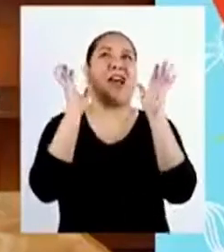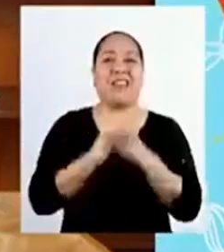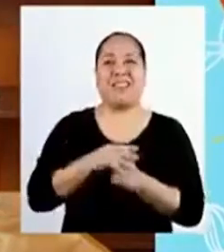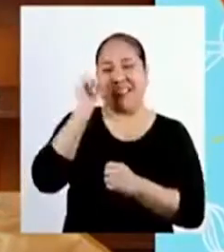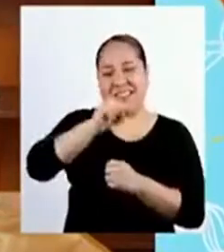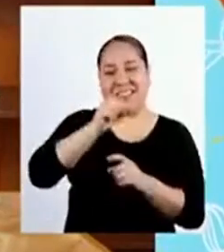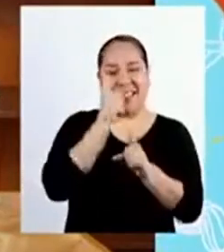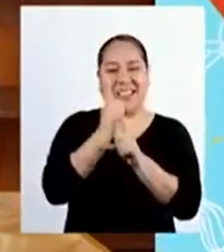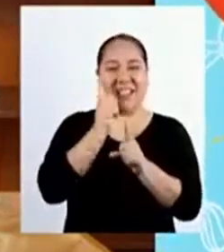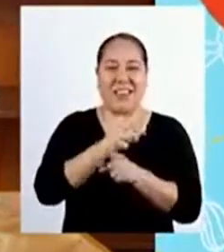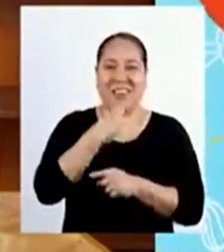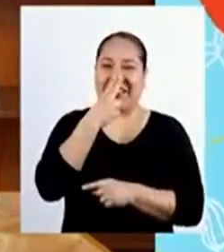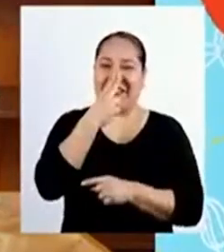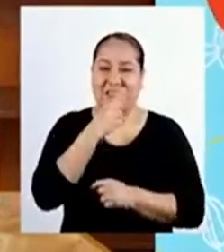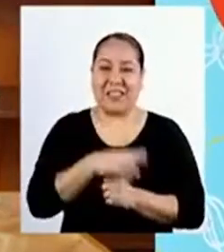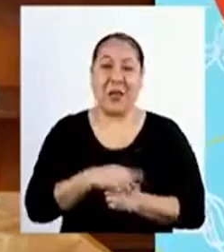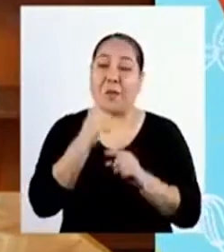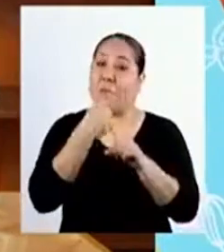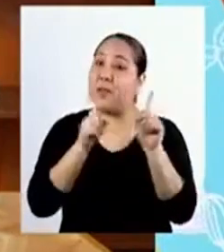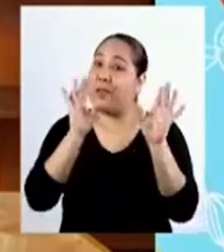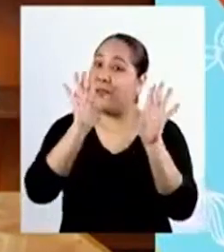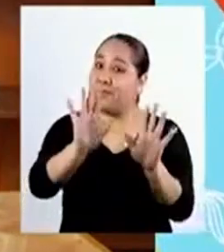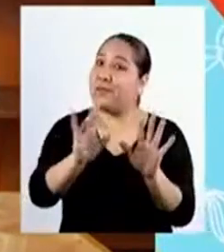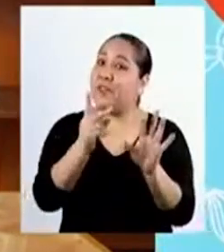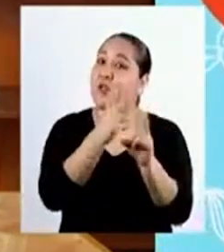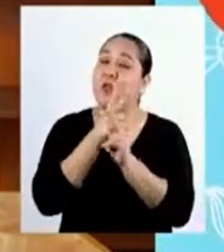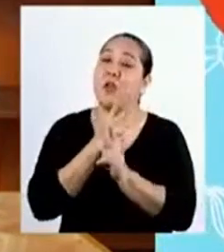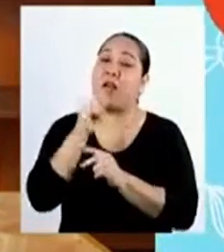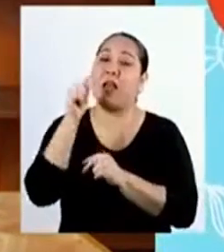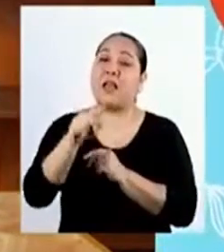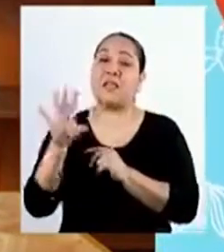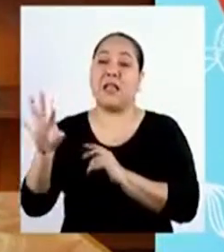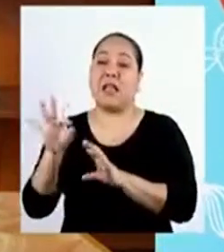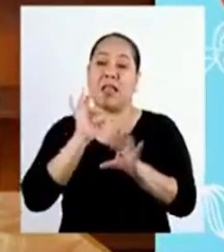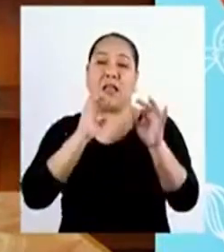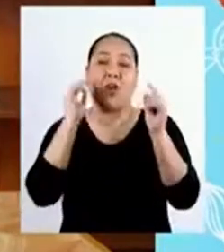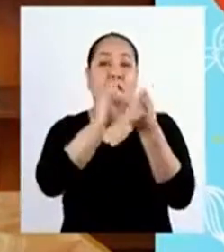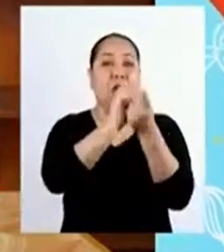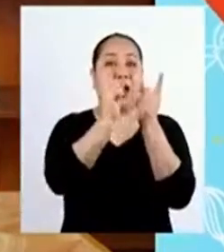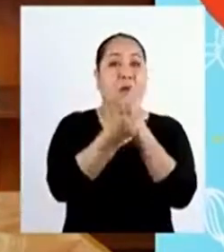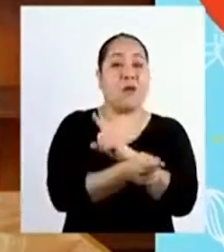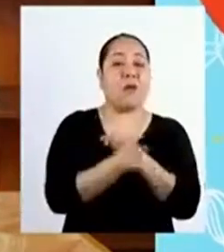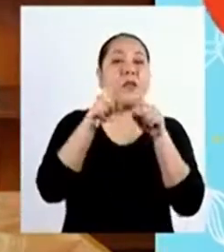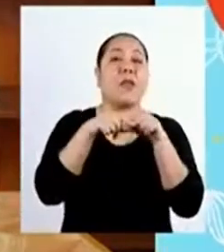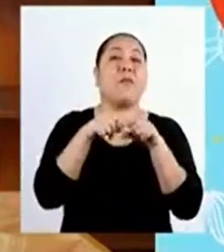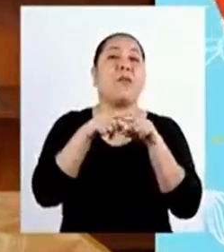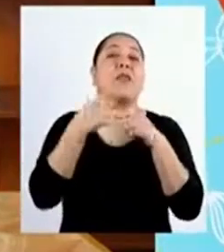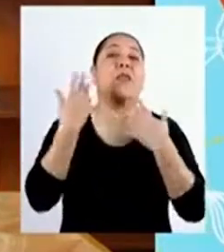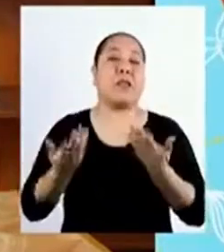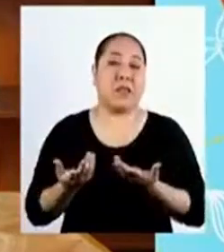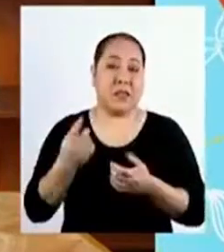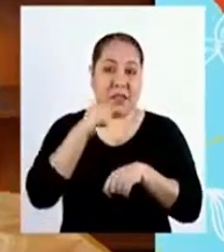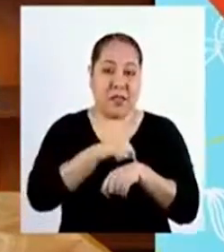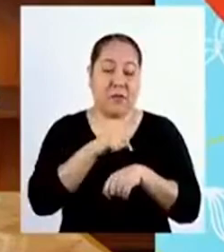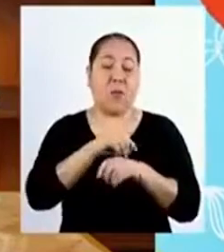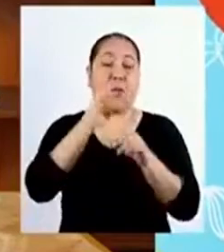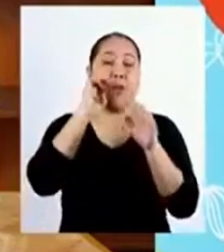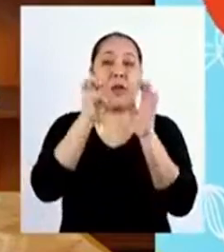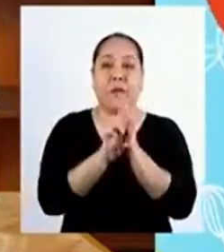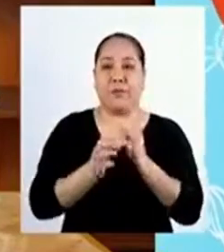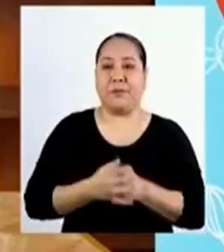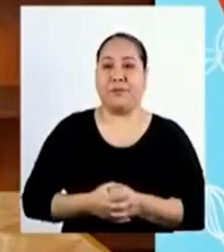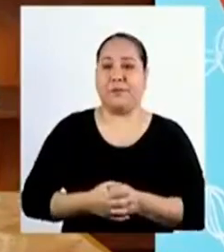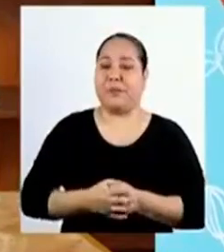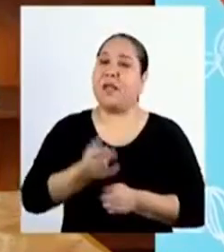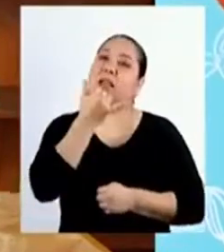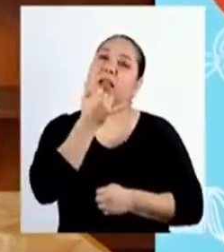Efectivamente Tocino Pero cuidado Porque esta elección puede variar según las circunstancias Por ejemplo